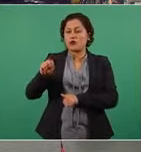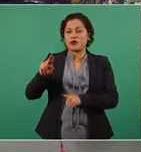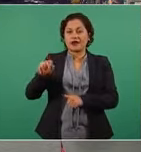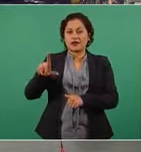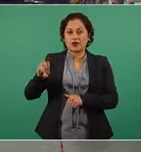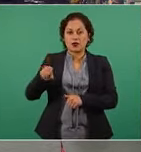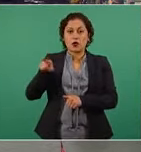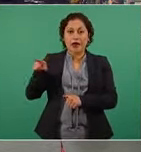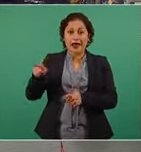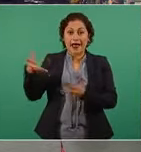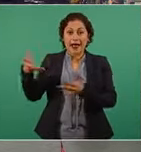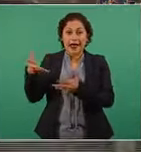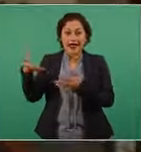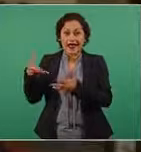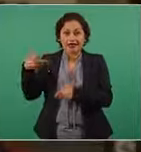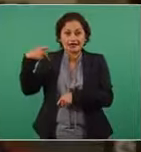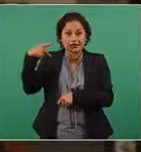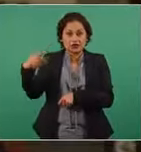prisión